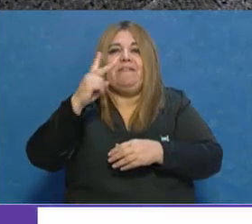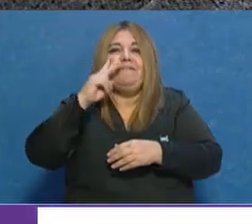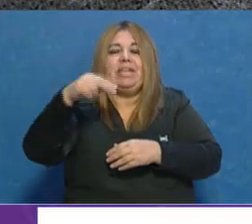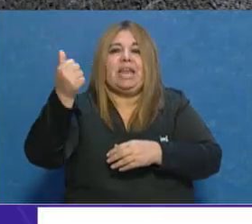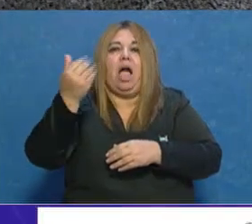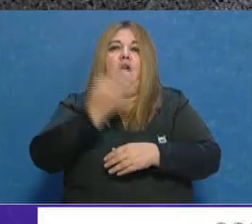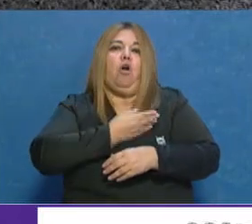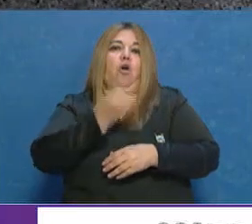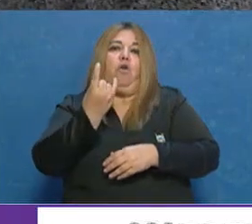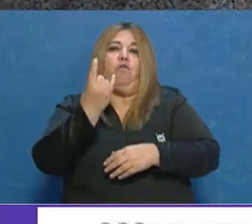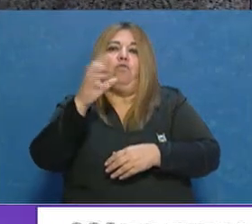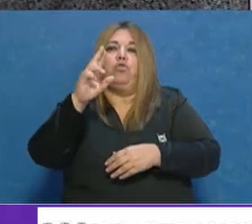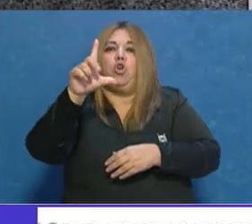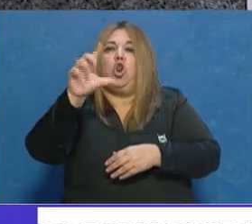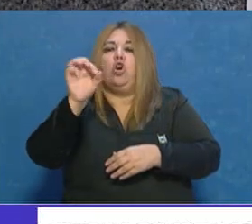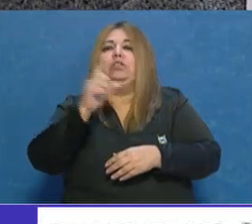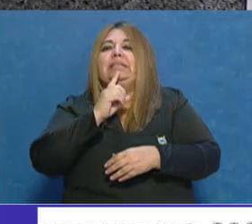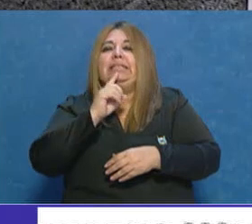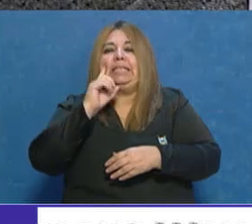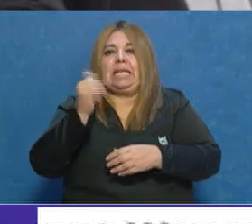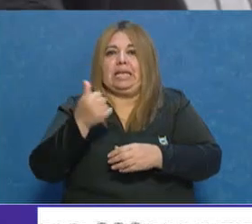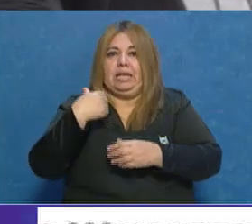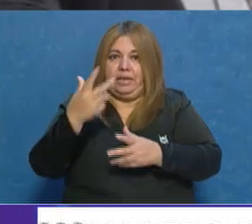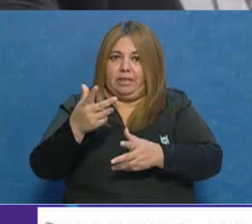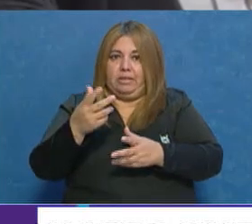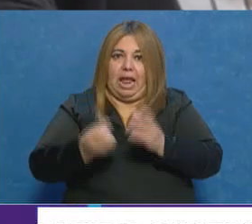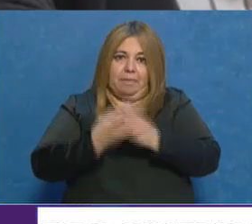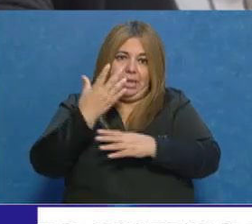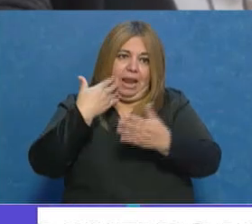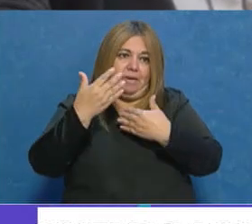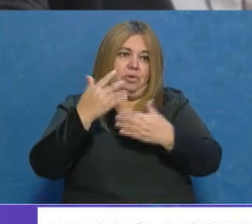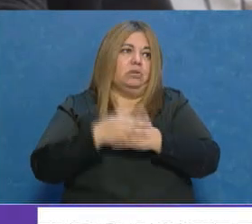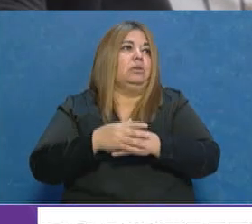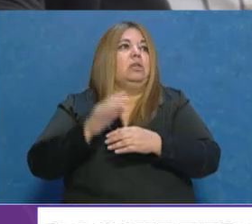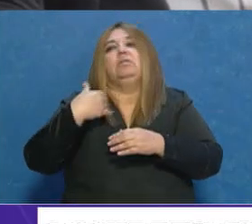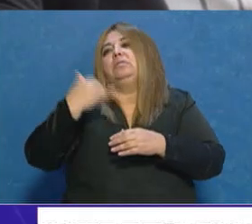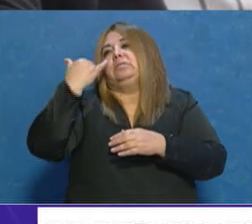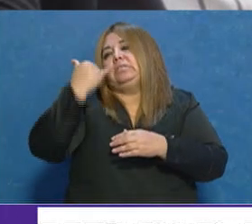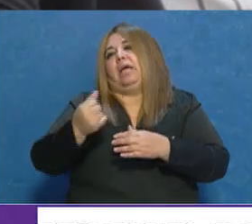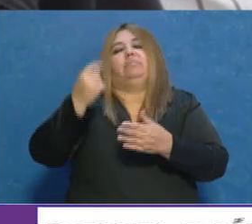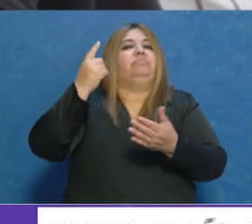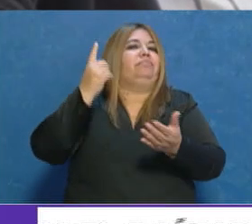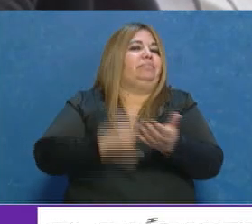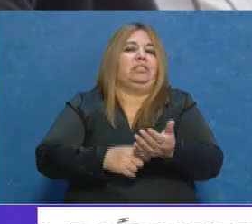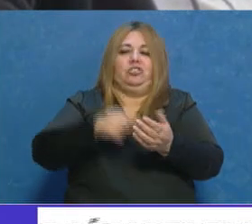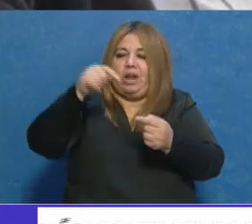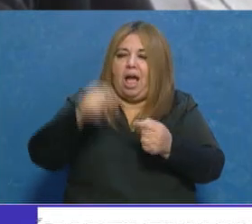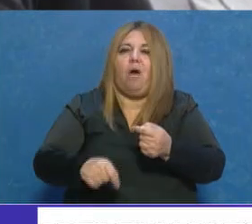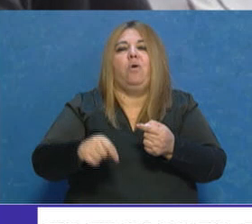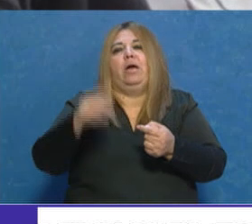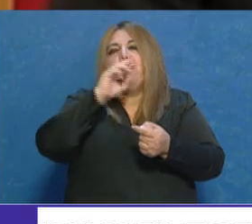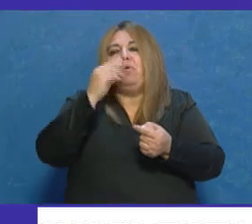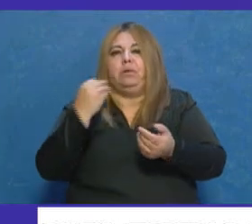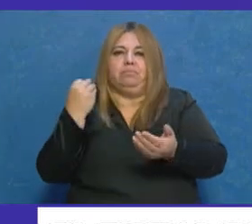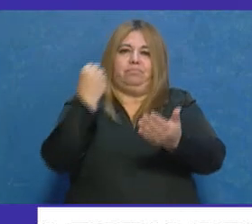daba algunos detalles, pero ella dice que ya es momento definitivamente para que una mujer ocupe ese espacio dentro de la Suprema Corte.